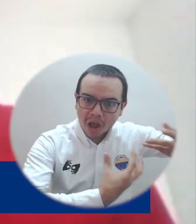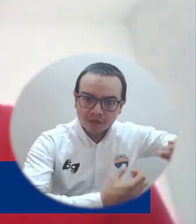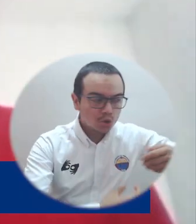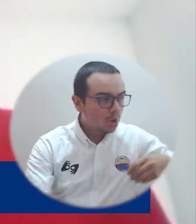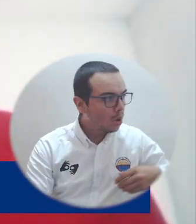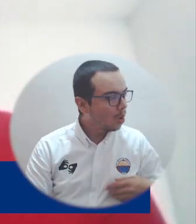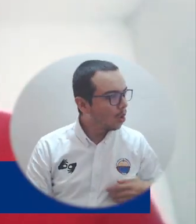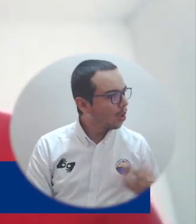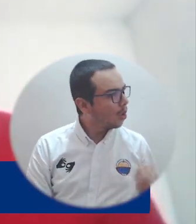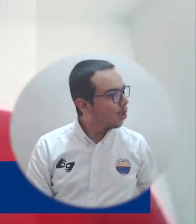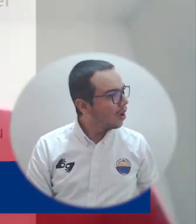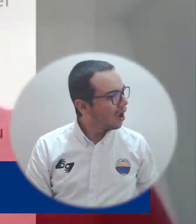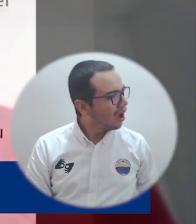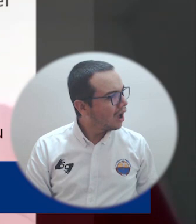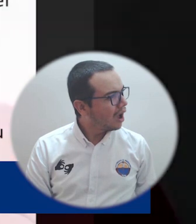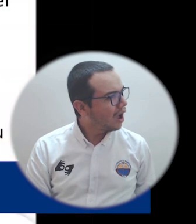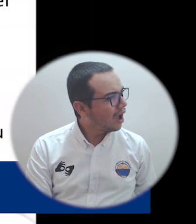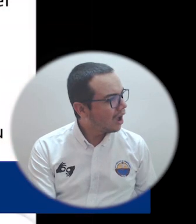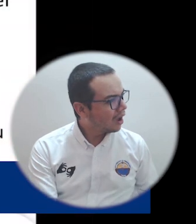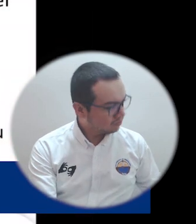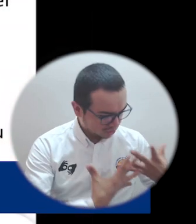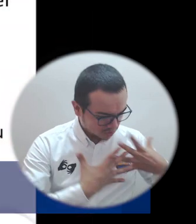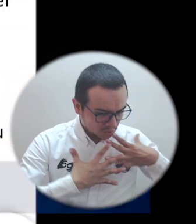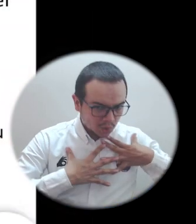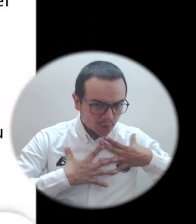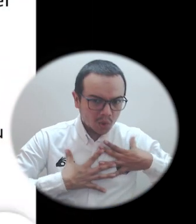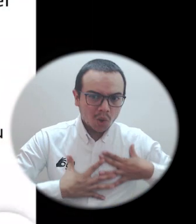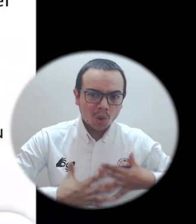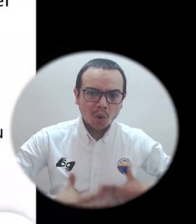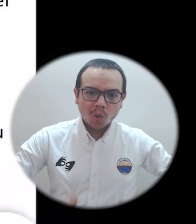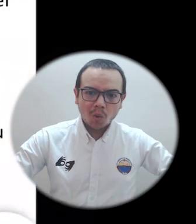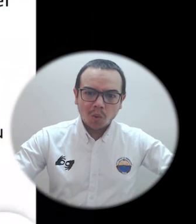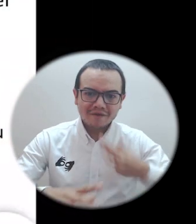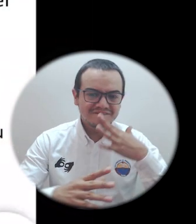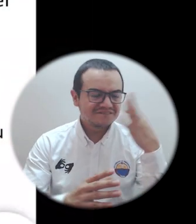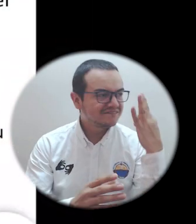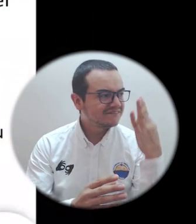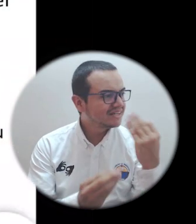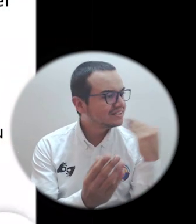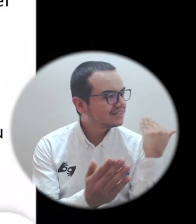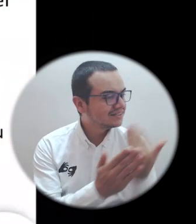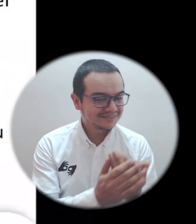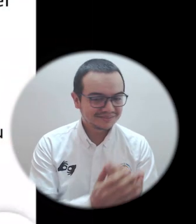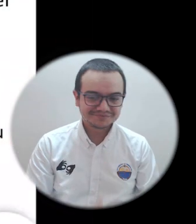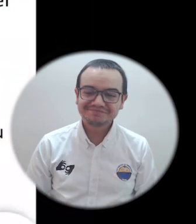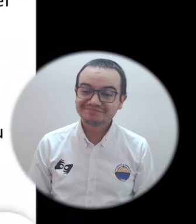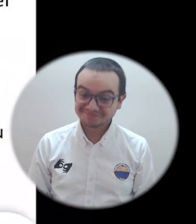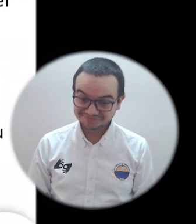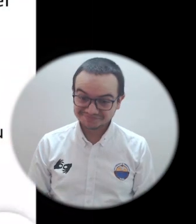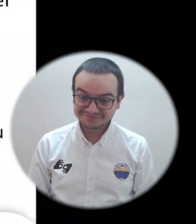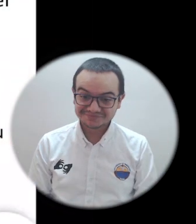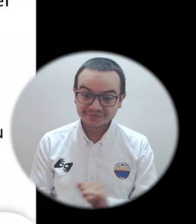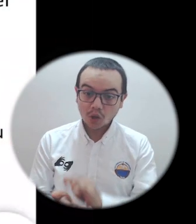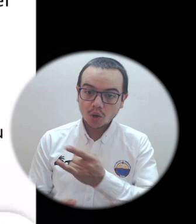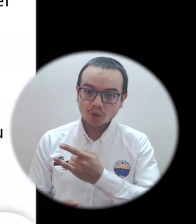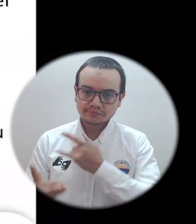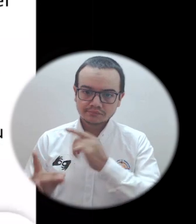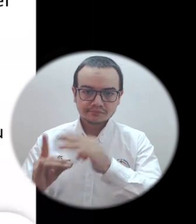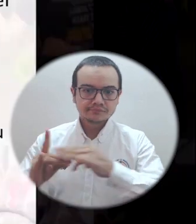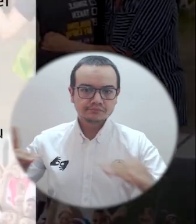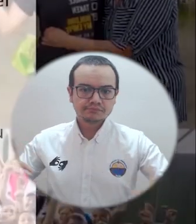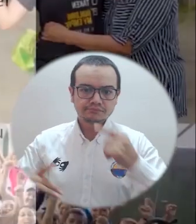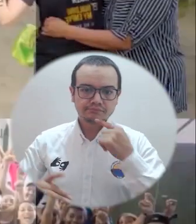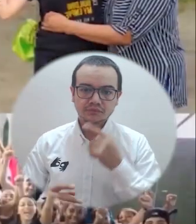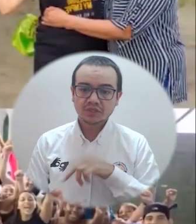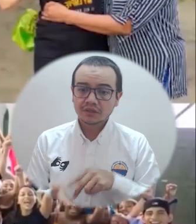mismas que nos regalen y nos brinden esos tips, es algo totalmente enriquecedor para nuestra formación como futuros